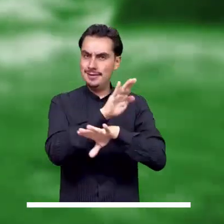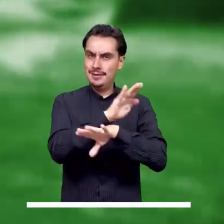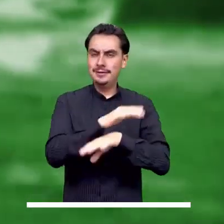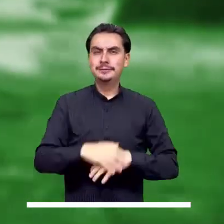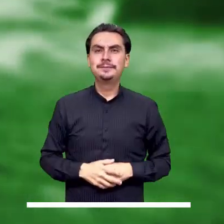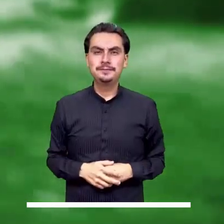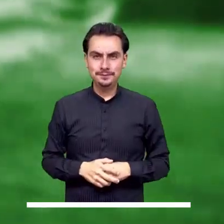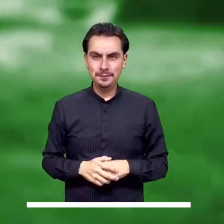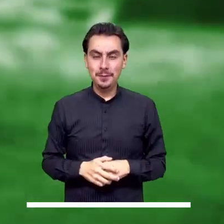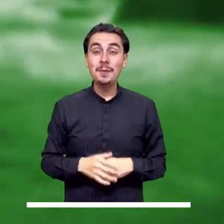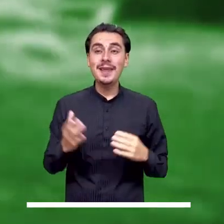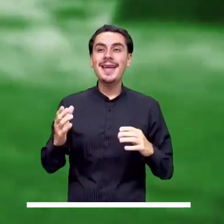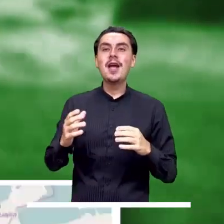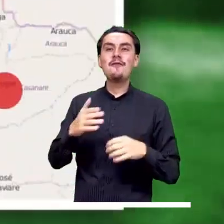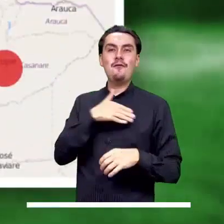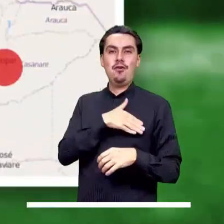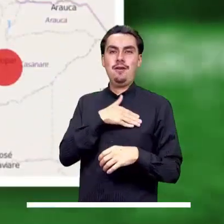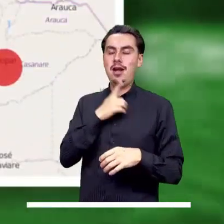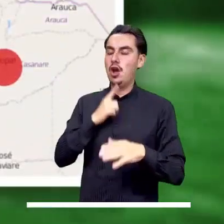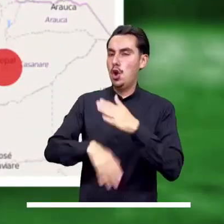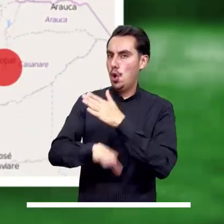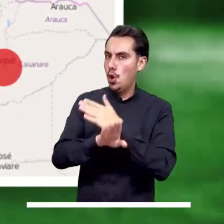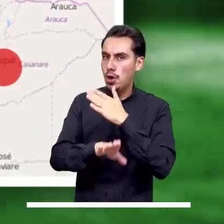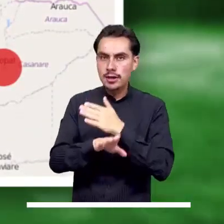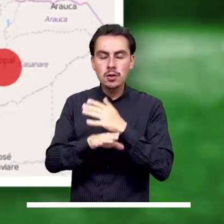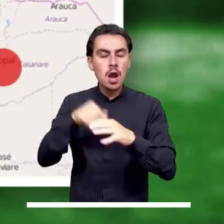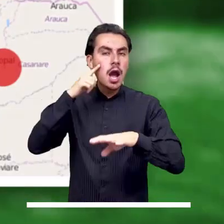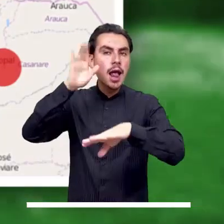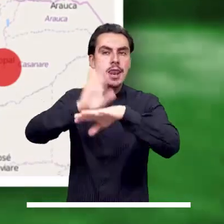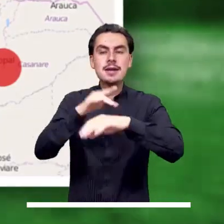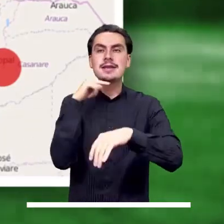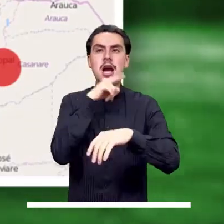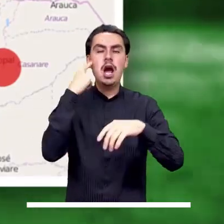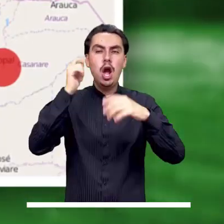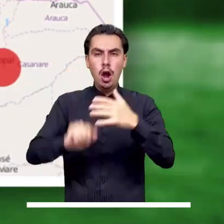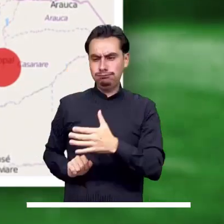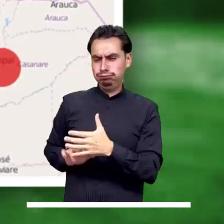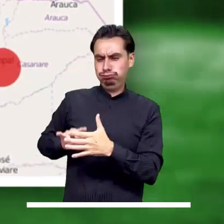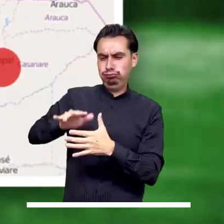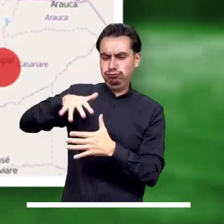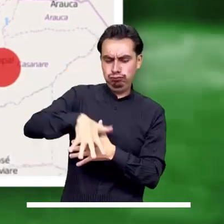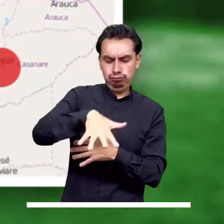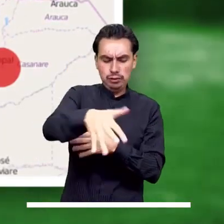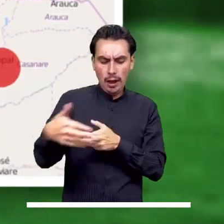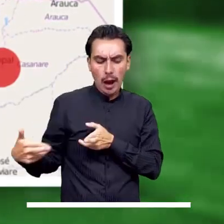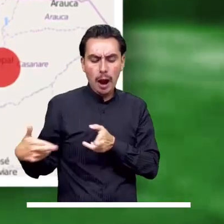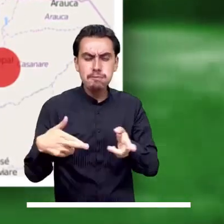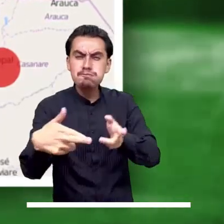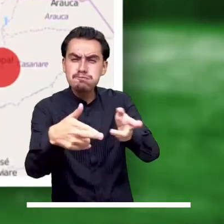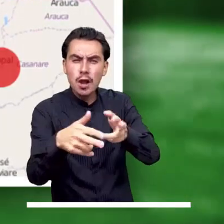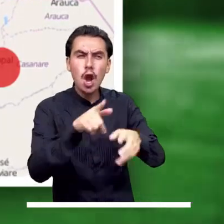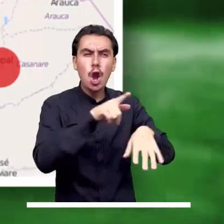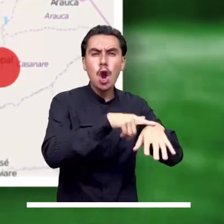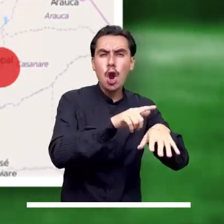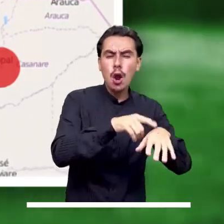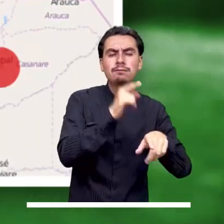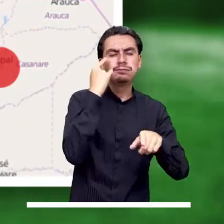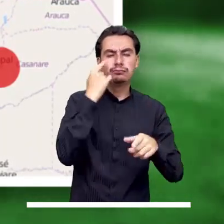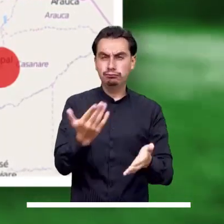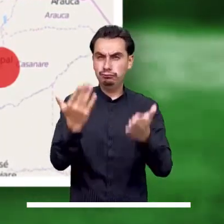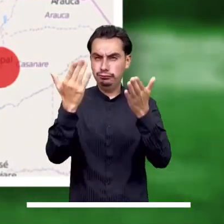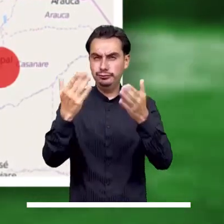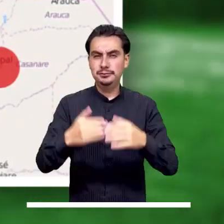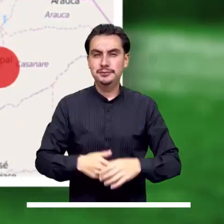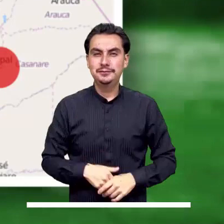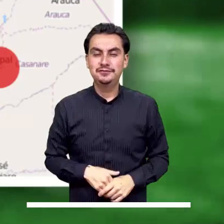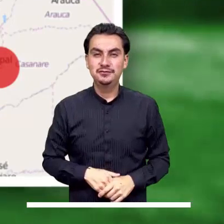tarde. Alerta roja por crecientes súbitas en los ríos Pauto, Pore, Curama, Huaychiría y sus aportantes. Se